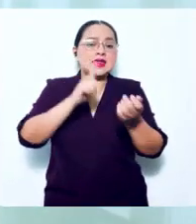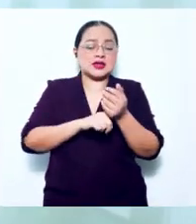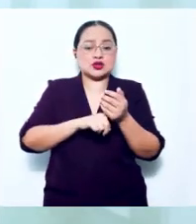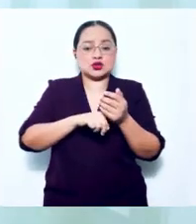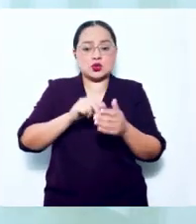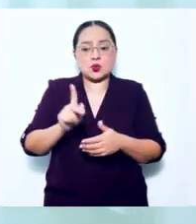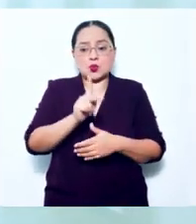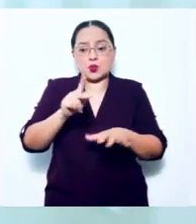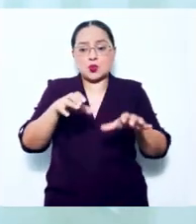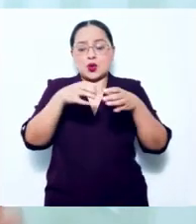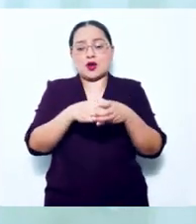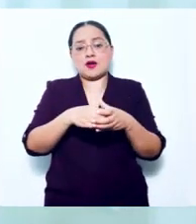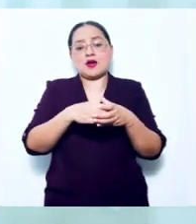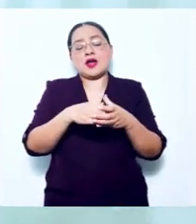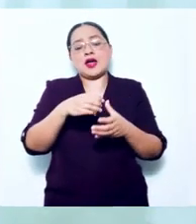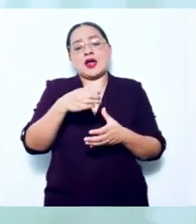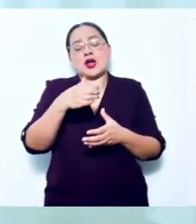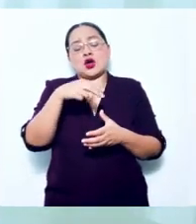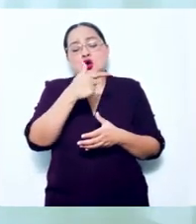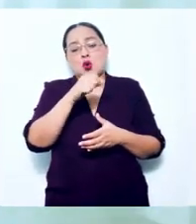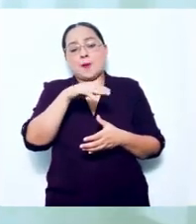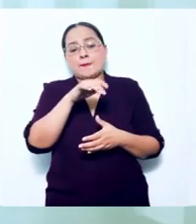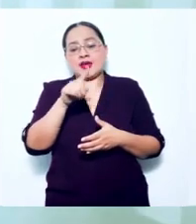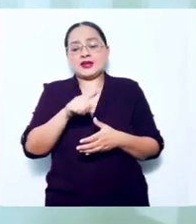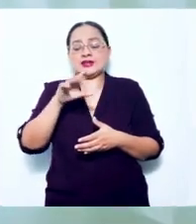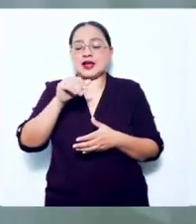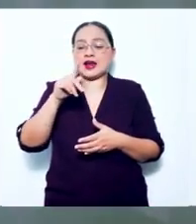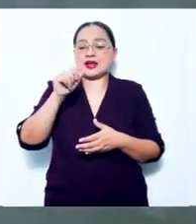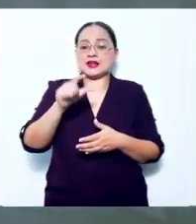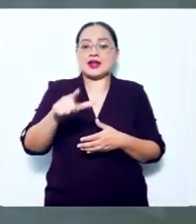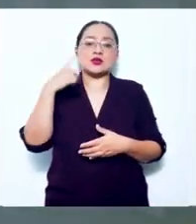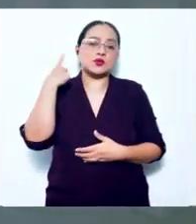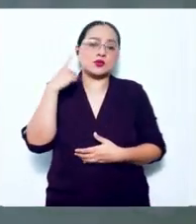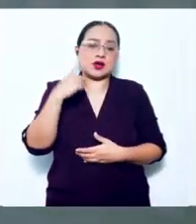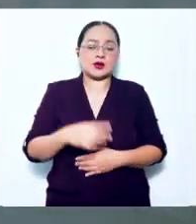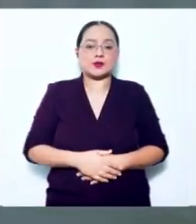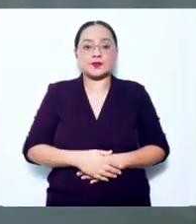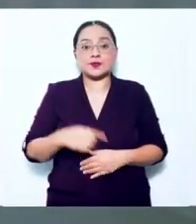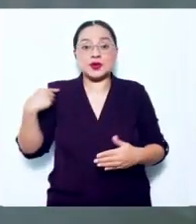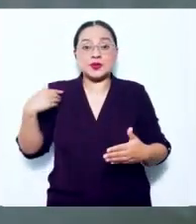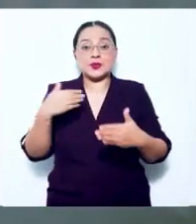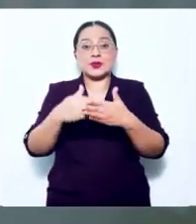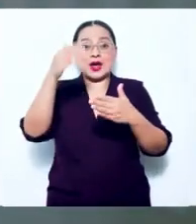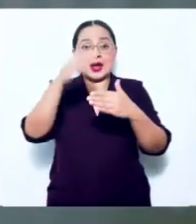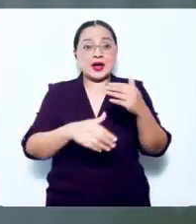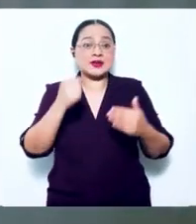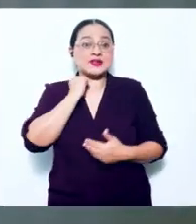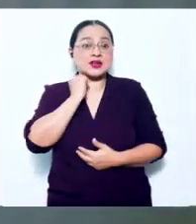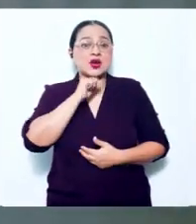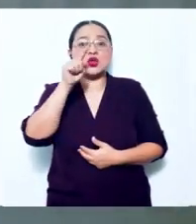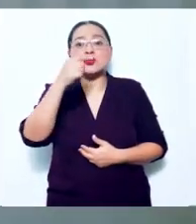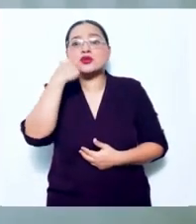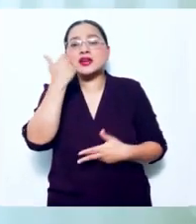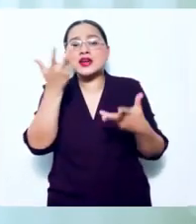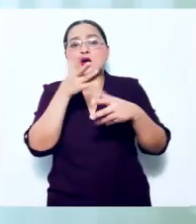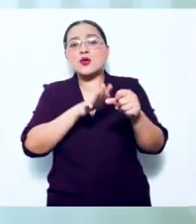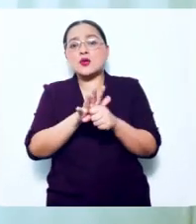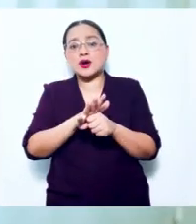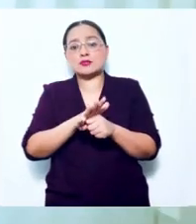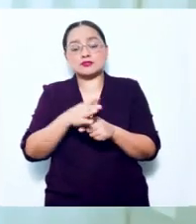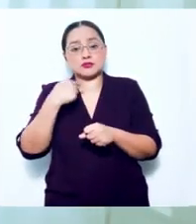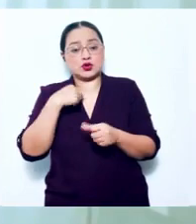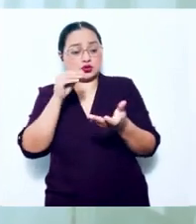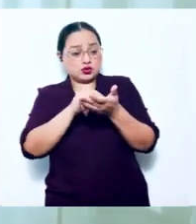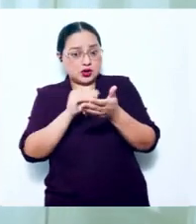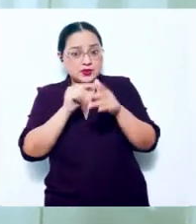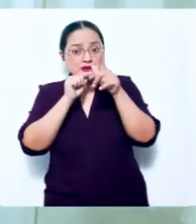en un pueblo que se llama Arnulfo R. Gómez, Canatlán, Durango. ¿A qué aspiras cuando concluye tu periodo como senador? A seguir